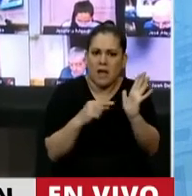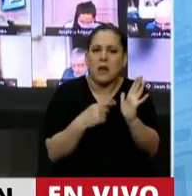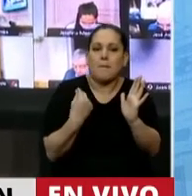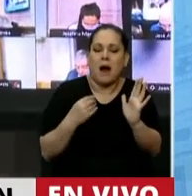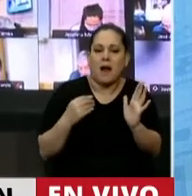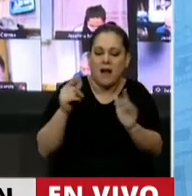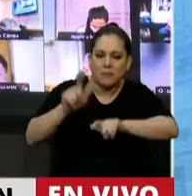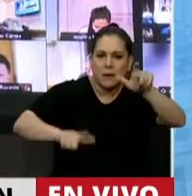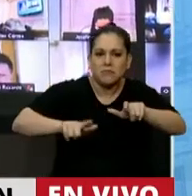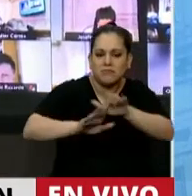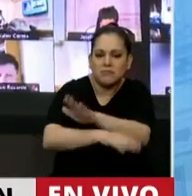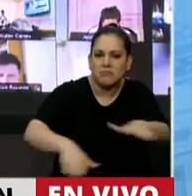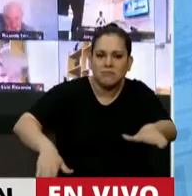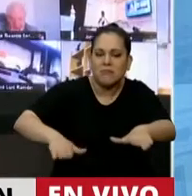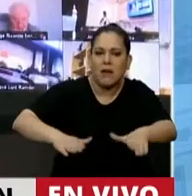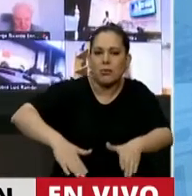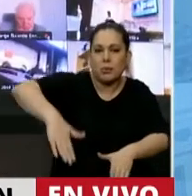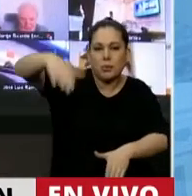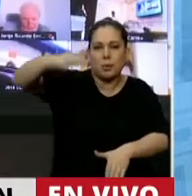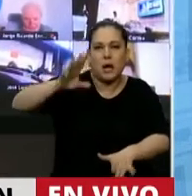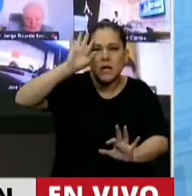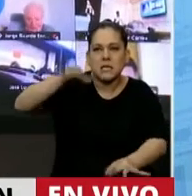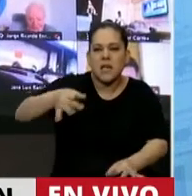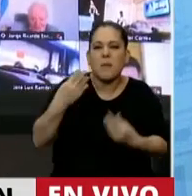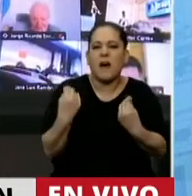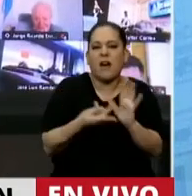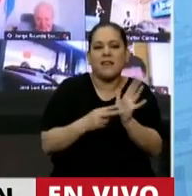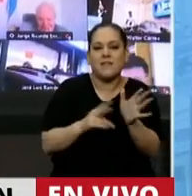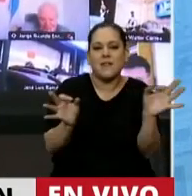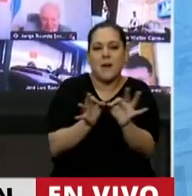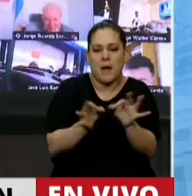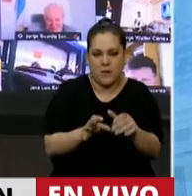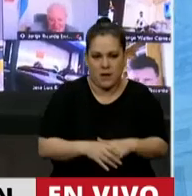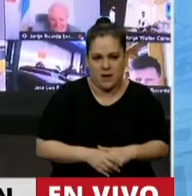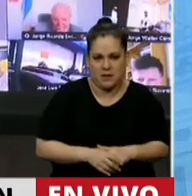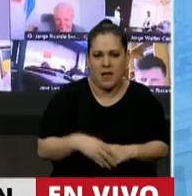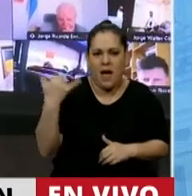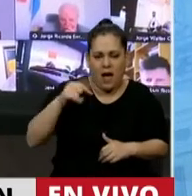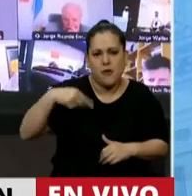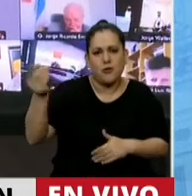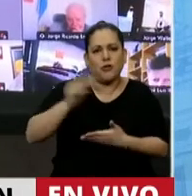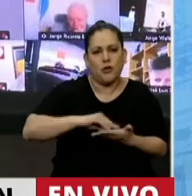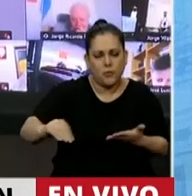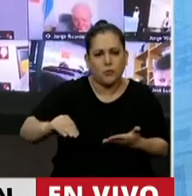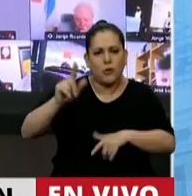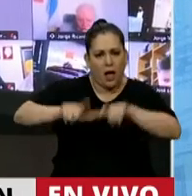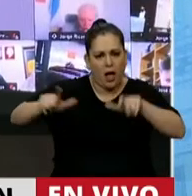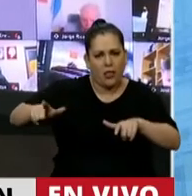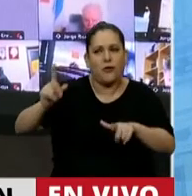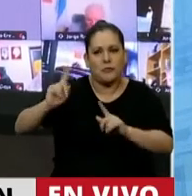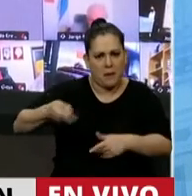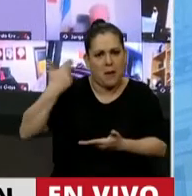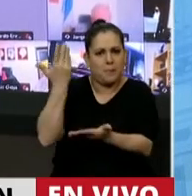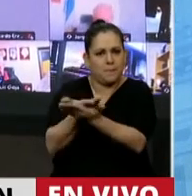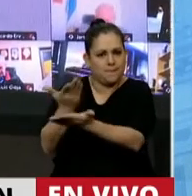todos sobre lo que es Malvinas, me permito presentarlos. Hay otros diputados de otras bancadas que también han